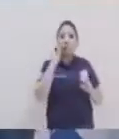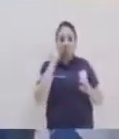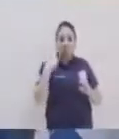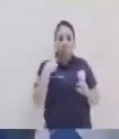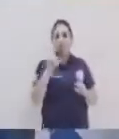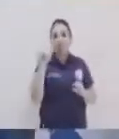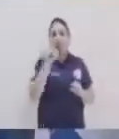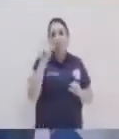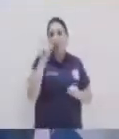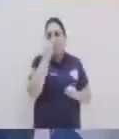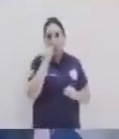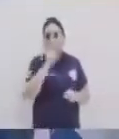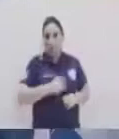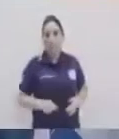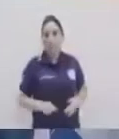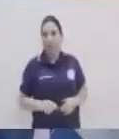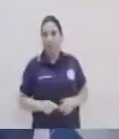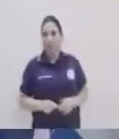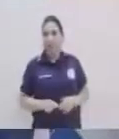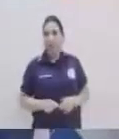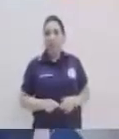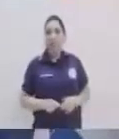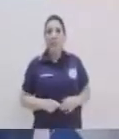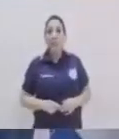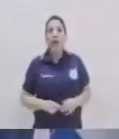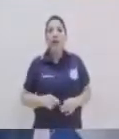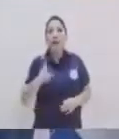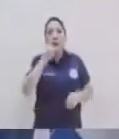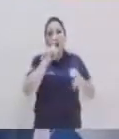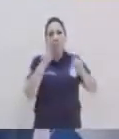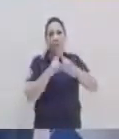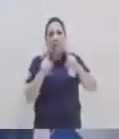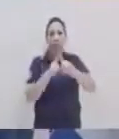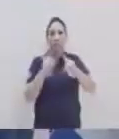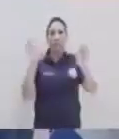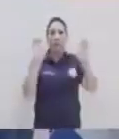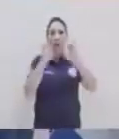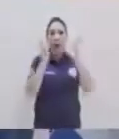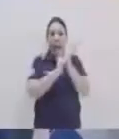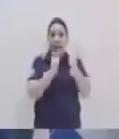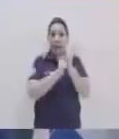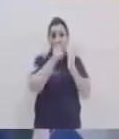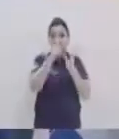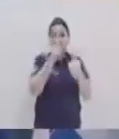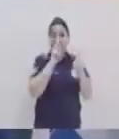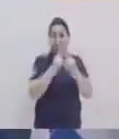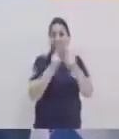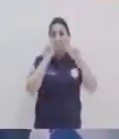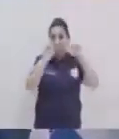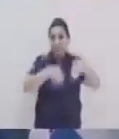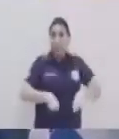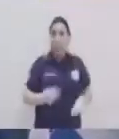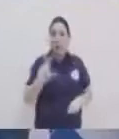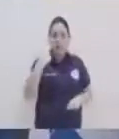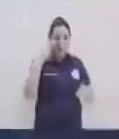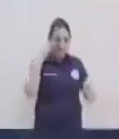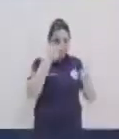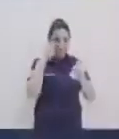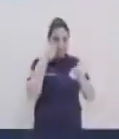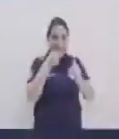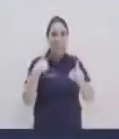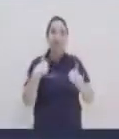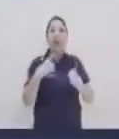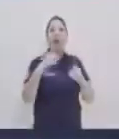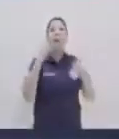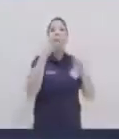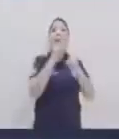obtener no sería la misma. Y en el caso de ustedes que les estaba diciendo que podían hacer este ejercicio pues también el poder verificar